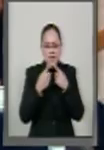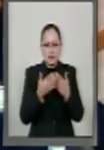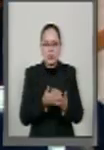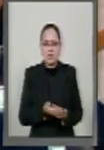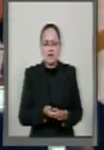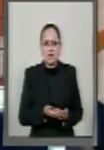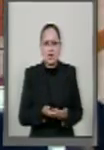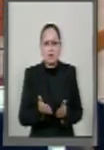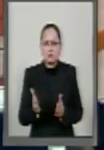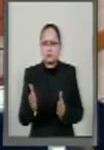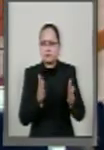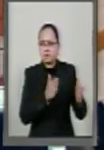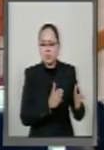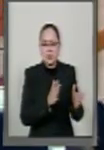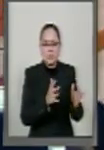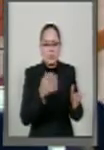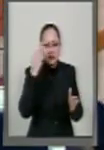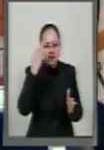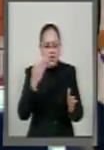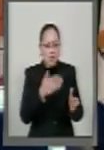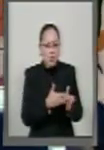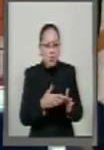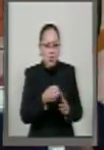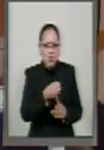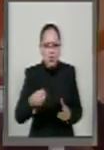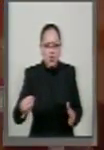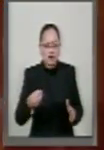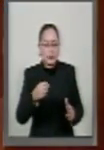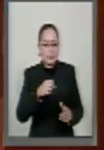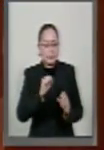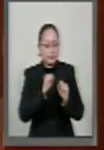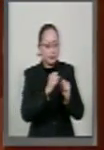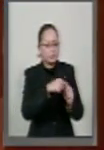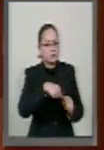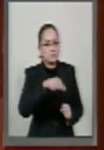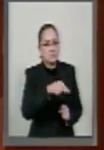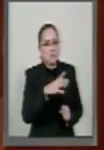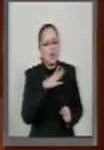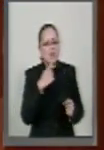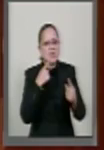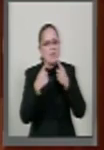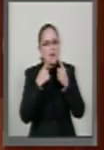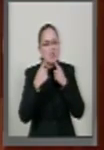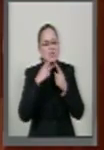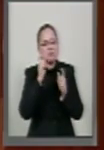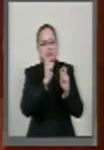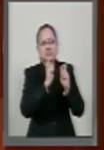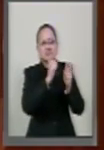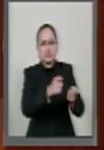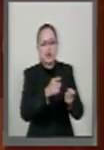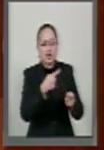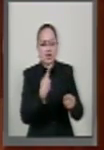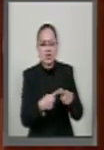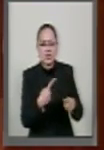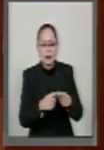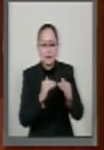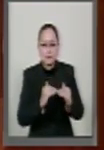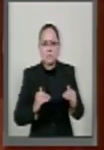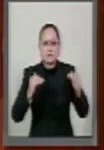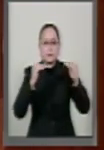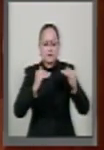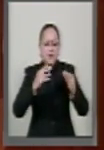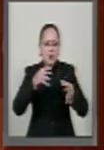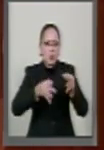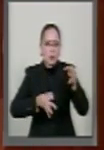periodo ordinario de sesiones, en diciembre pasado, y que tuvo que ver con el debate del nombramiento de los ministros a la Corte.